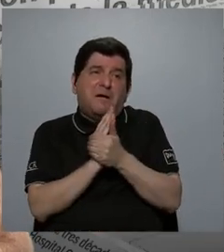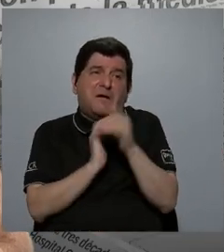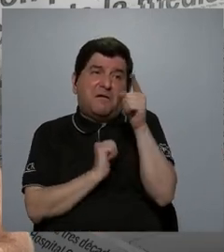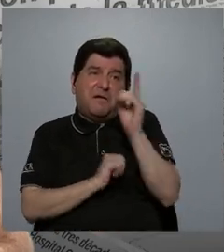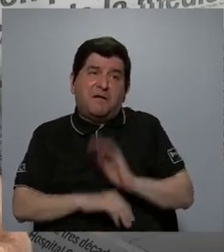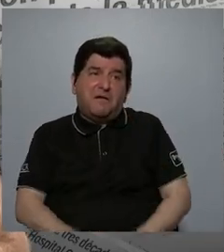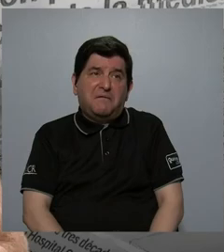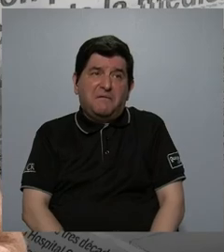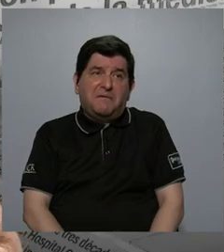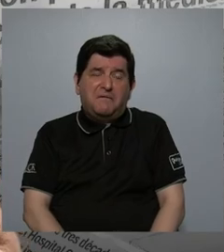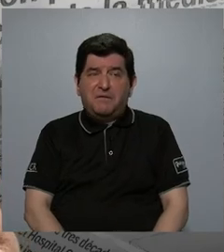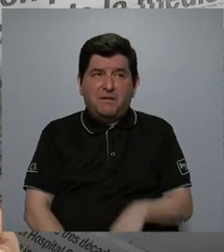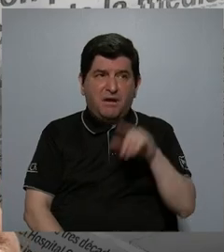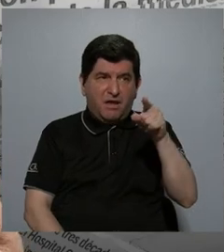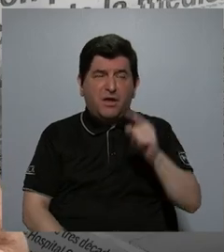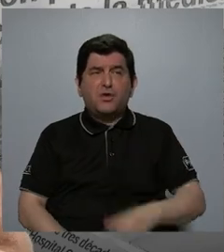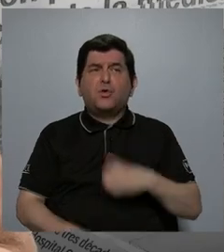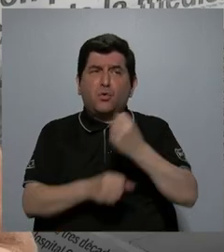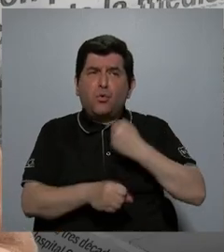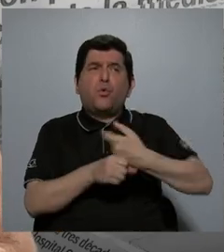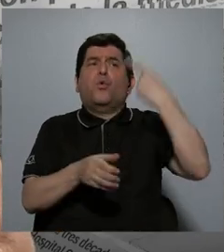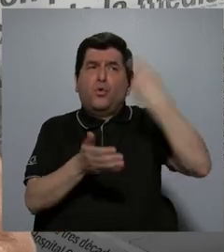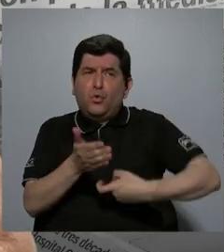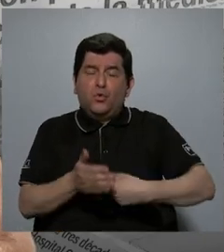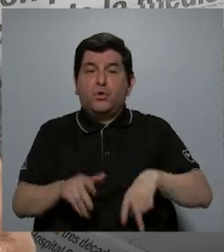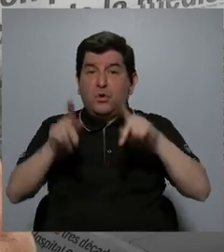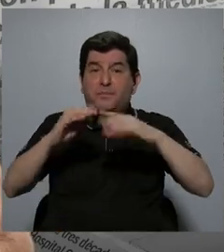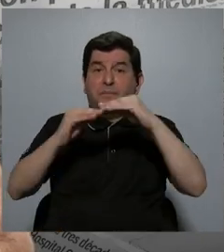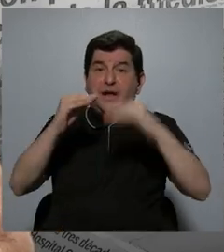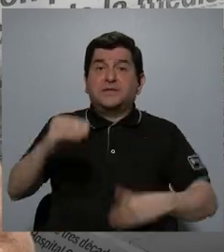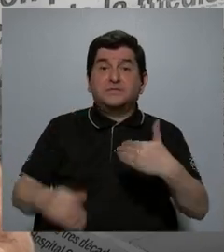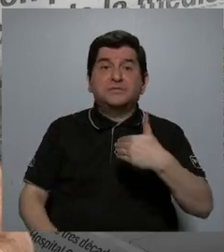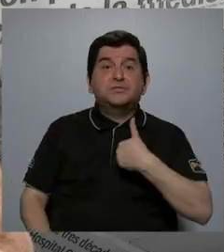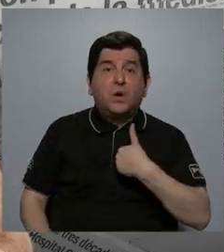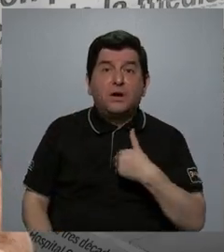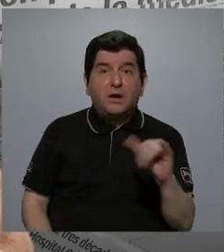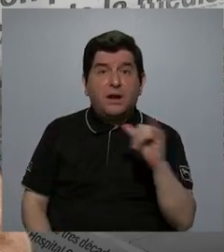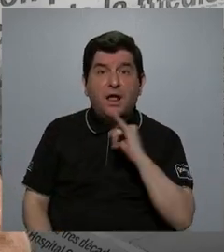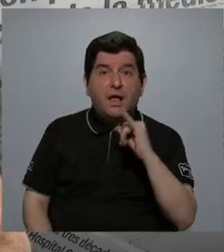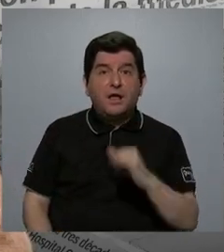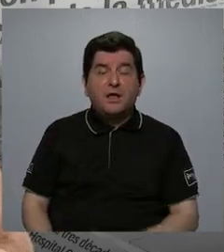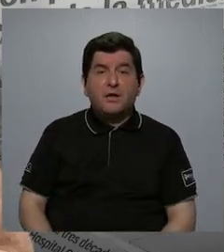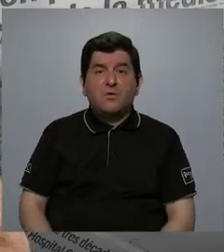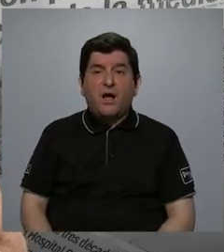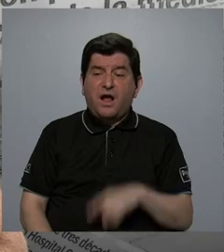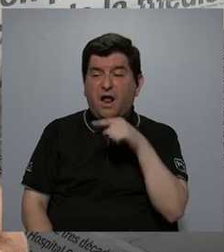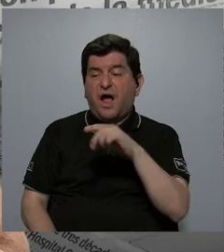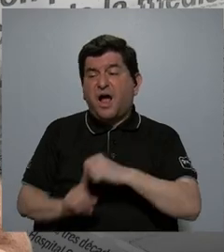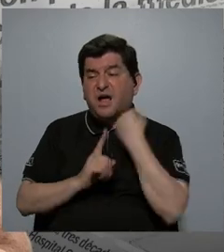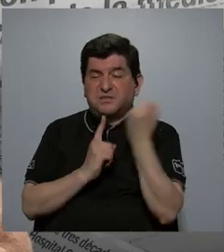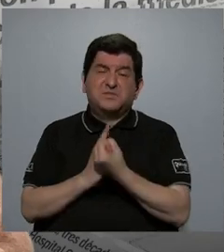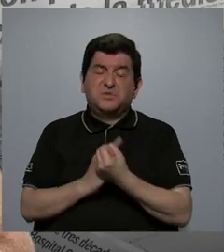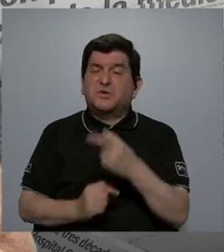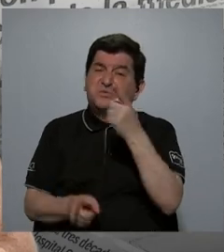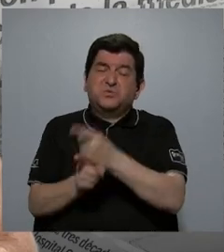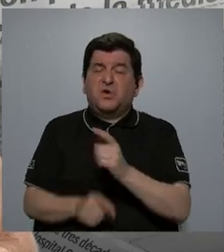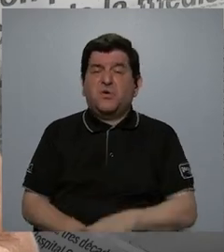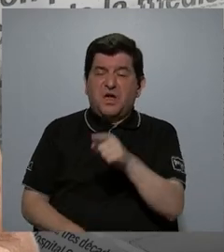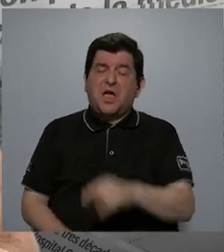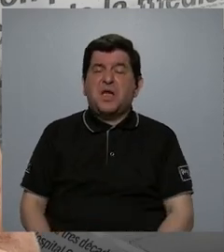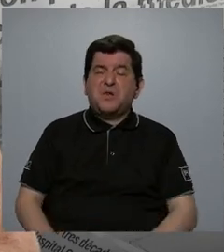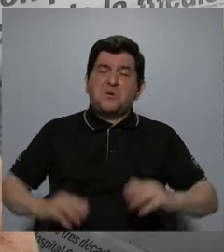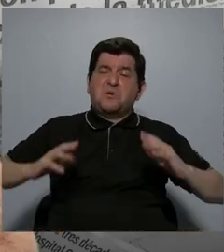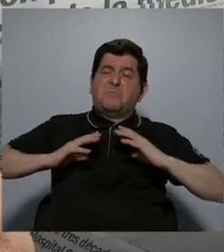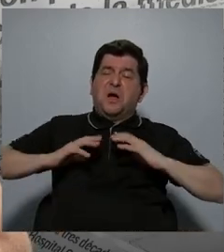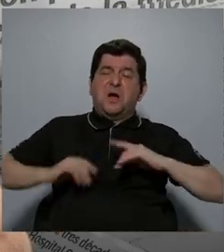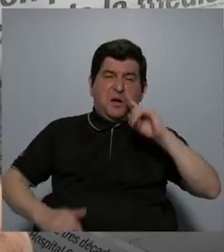se han esforzado mucho más y las personas que menos tienen también lo merecen porque son vagas, porque son perezosas